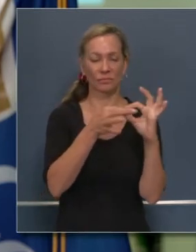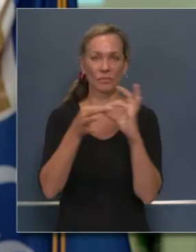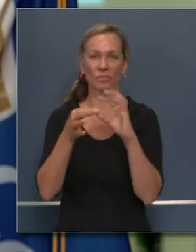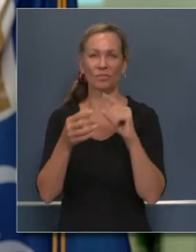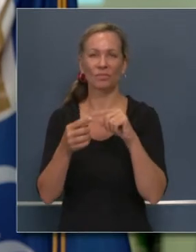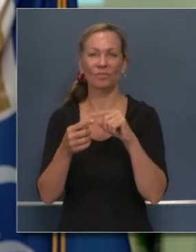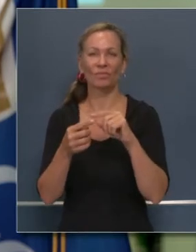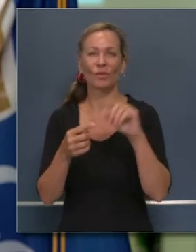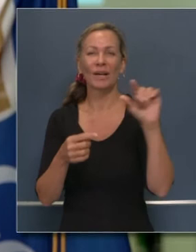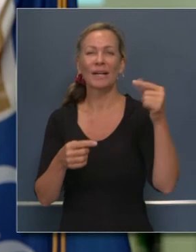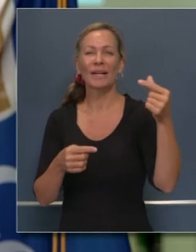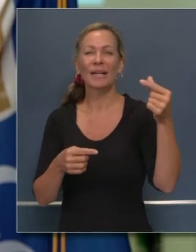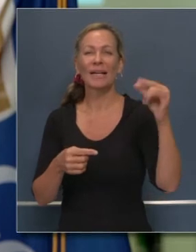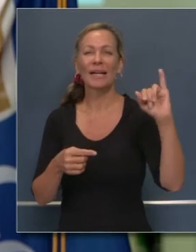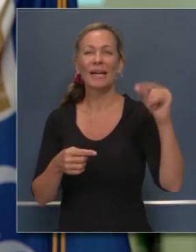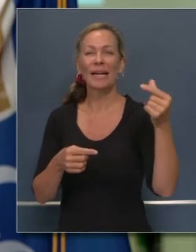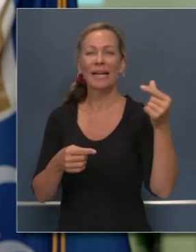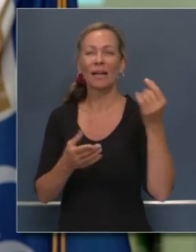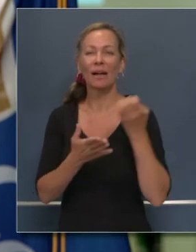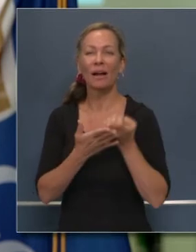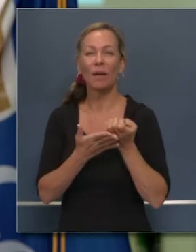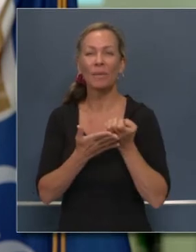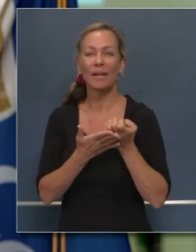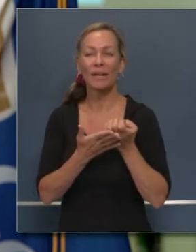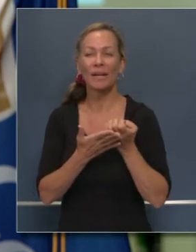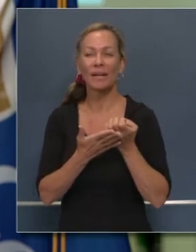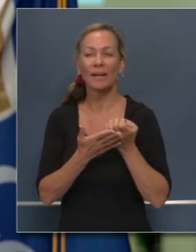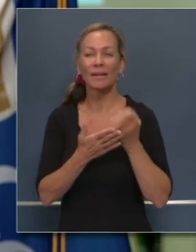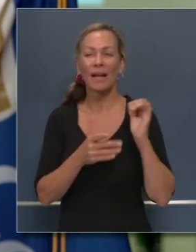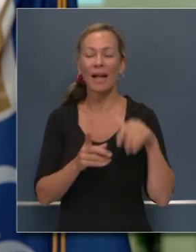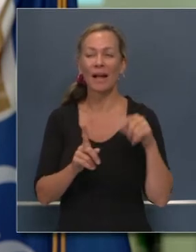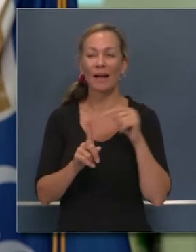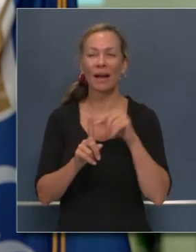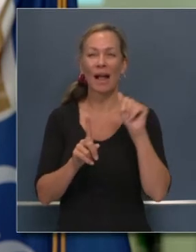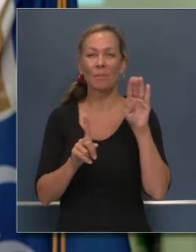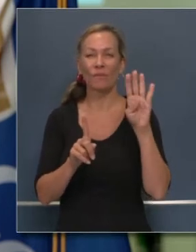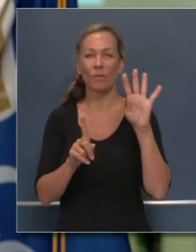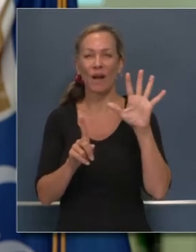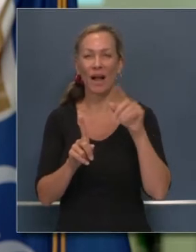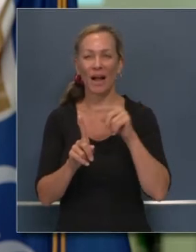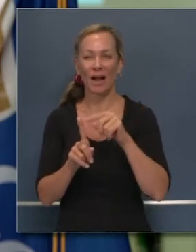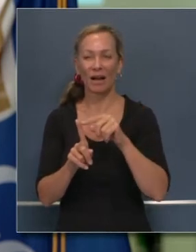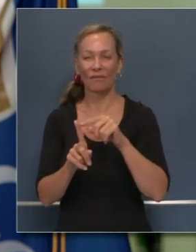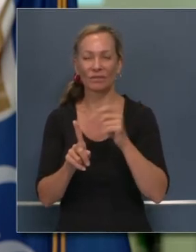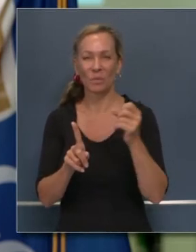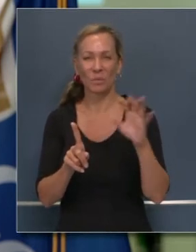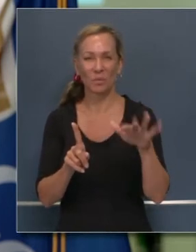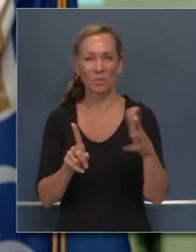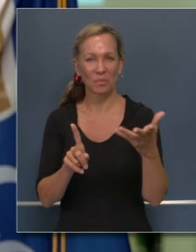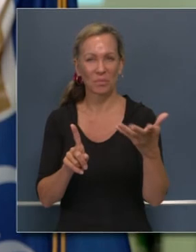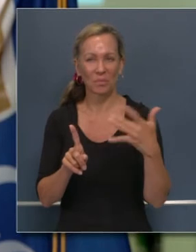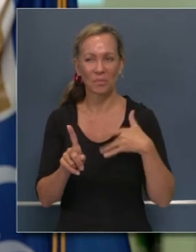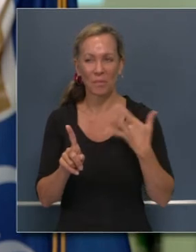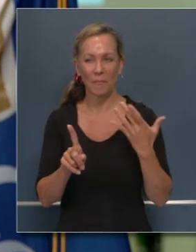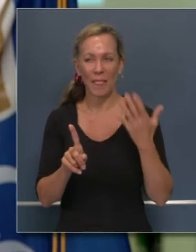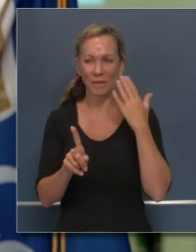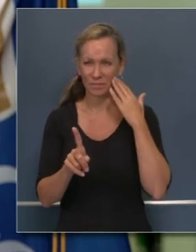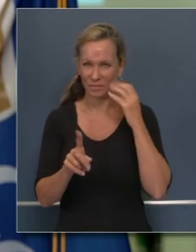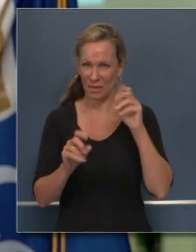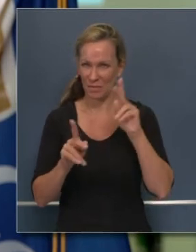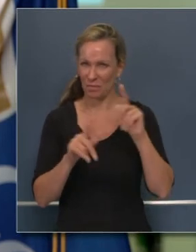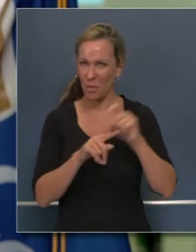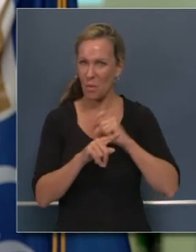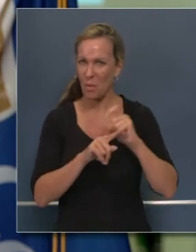economía improvisada y no hay ningún tipo de recurso en cuanto a AB5, la ley que se está